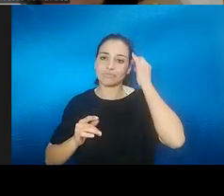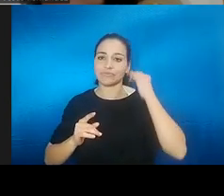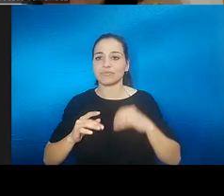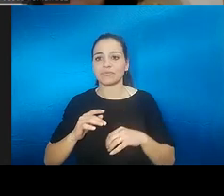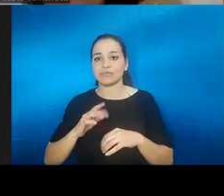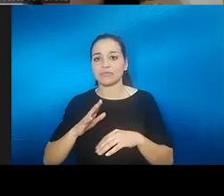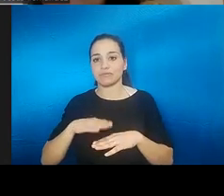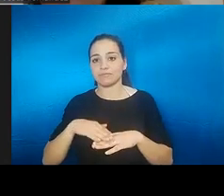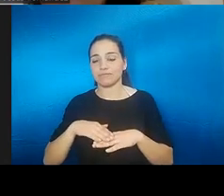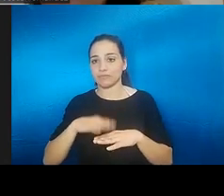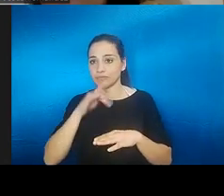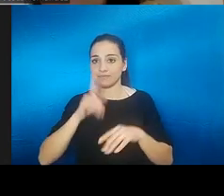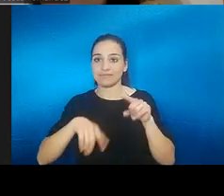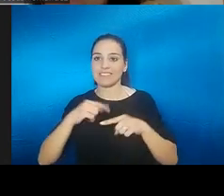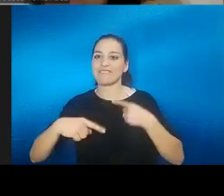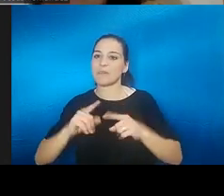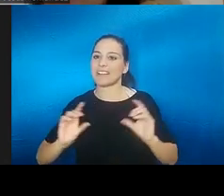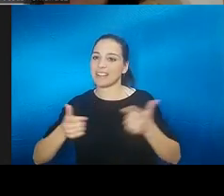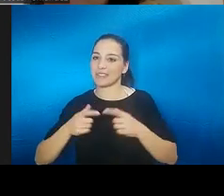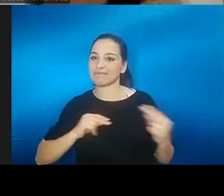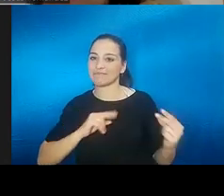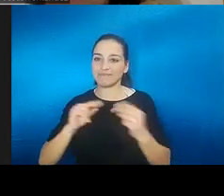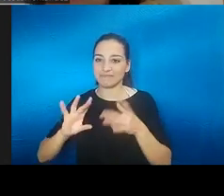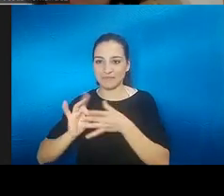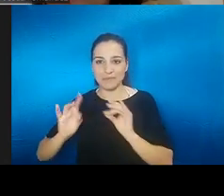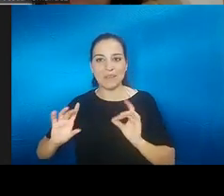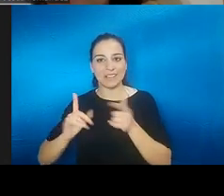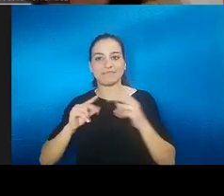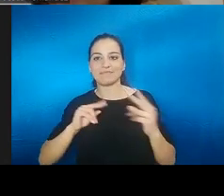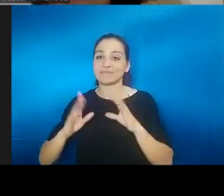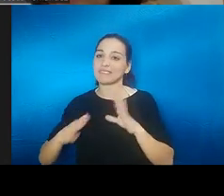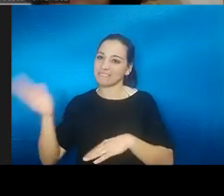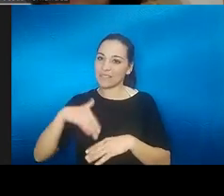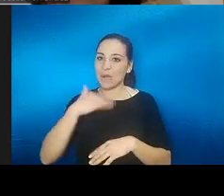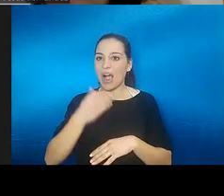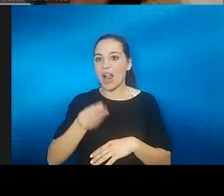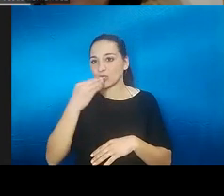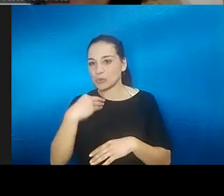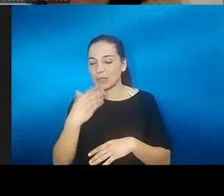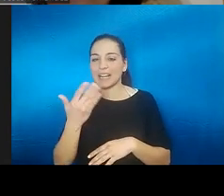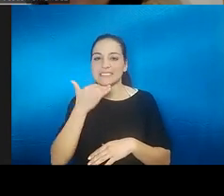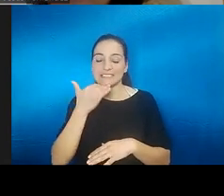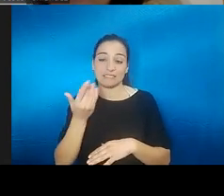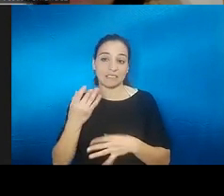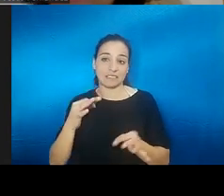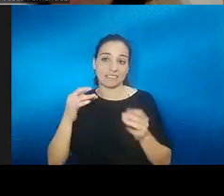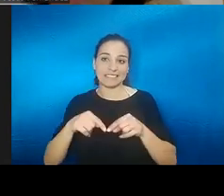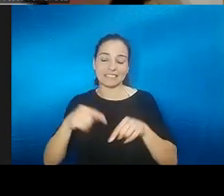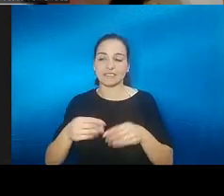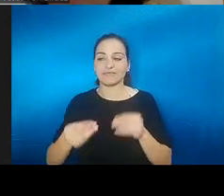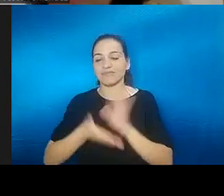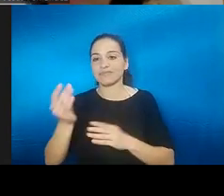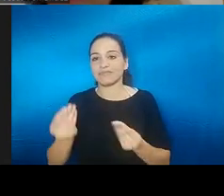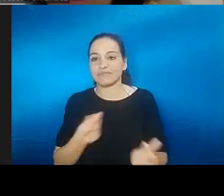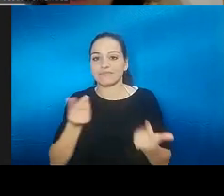en muchas reuniones familiares y con amigos se basan en quedar para tomar algo como se ha dicho anteriormente y tú vas y bueno